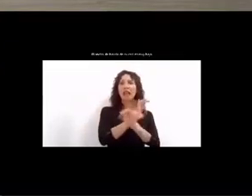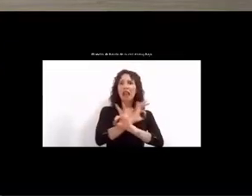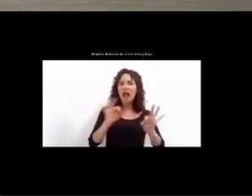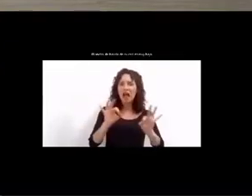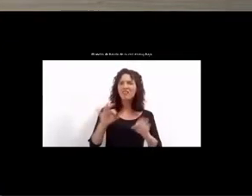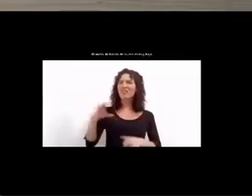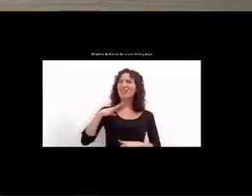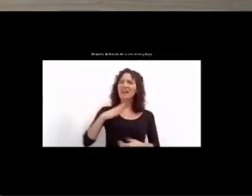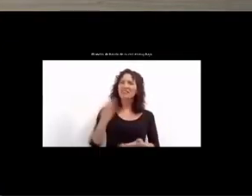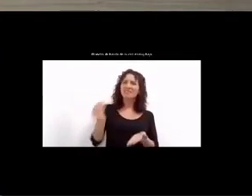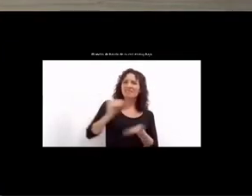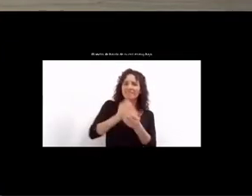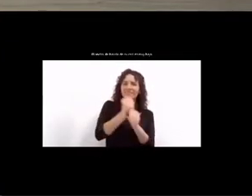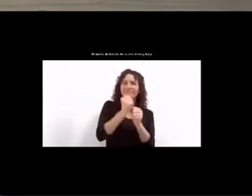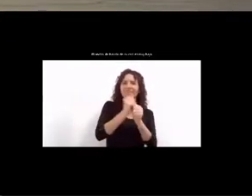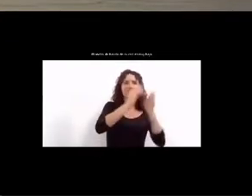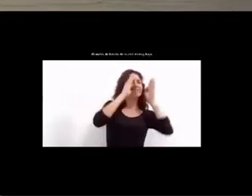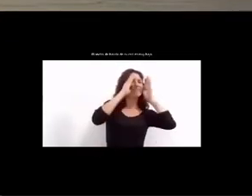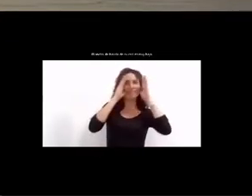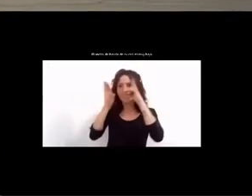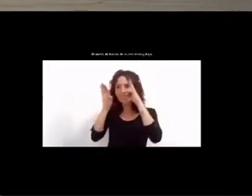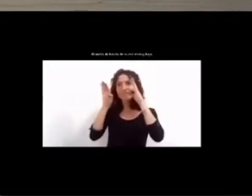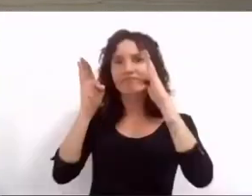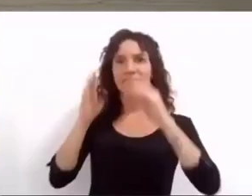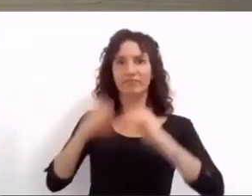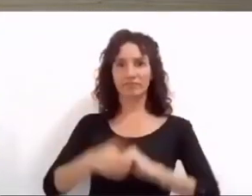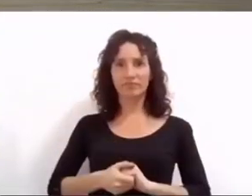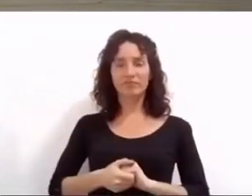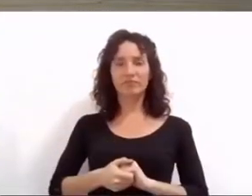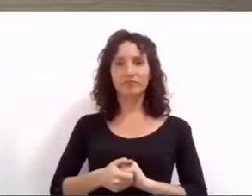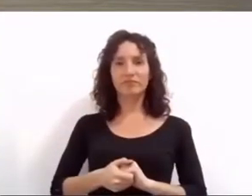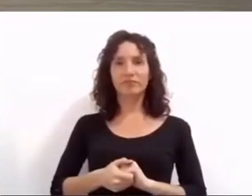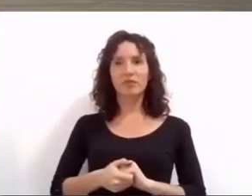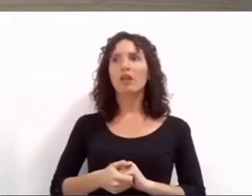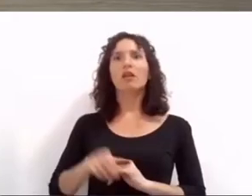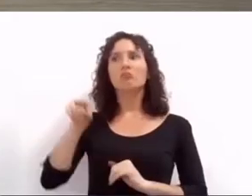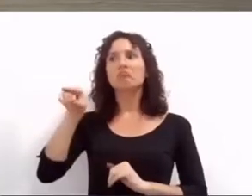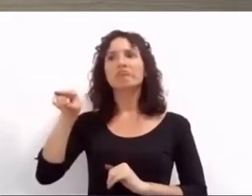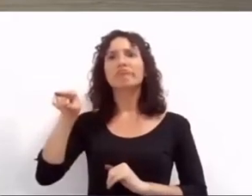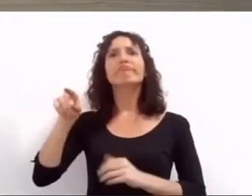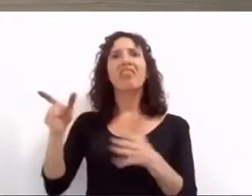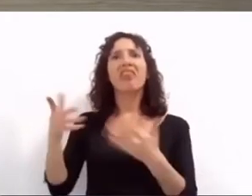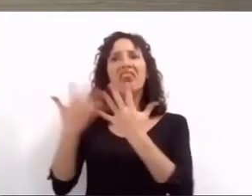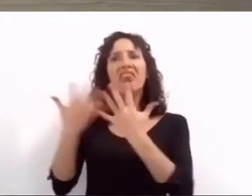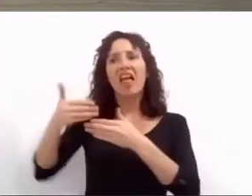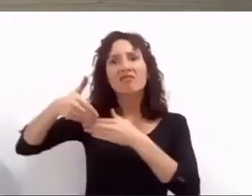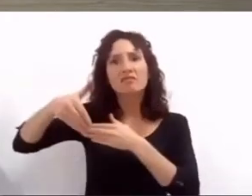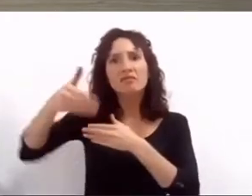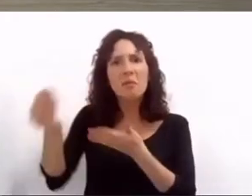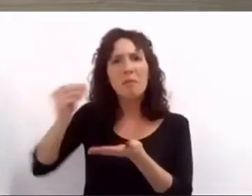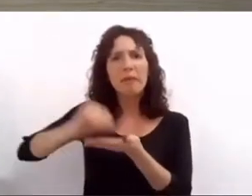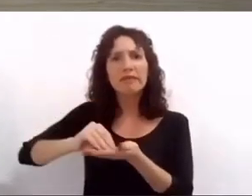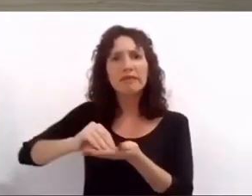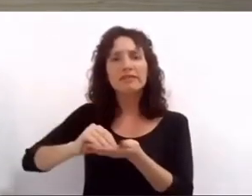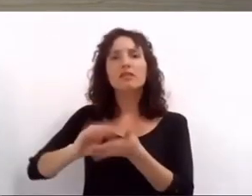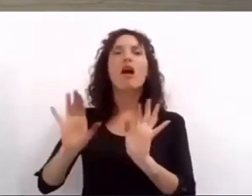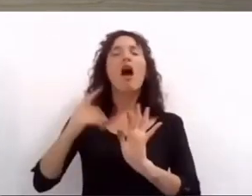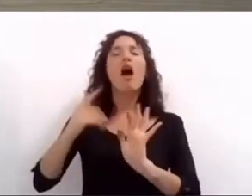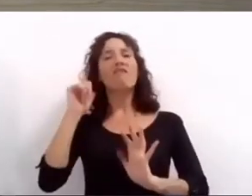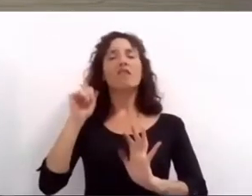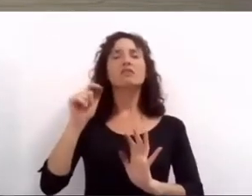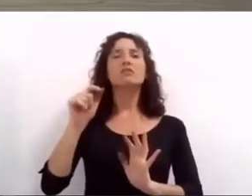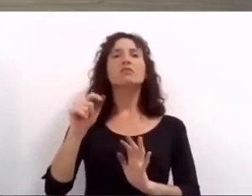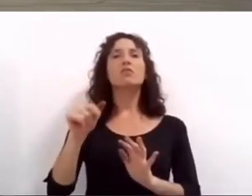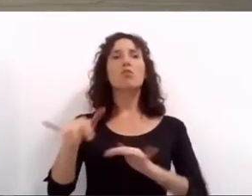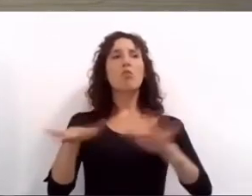lo que no tiene que faltar hace poco día nos llegó un video del halo mil que traía un debate sobre el lugar de los varones en estos